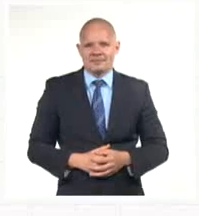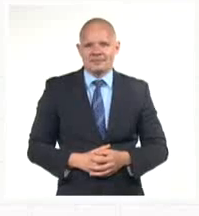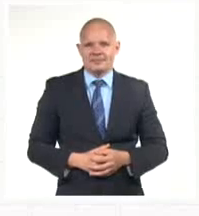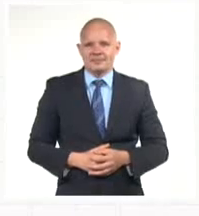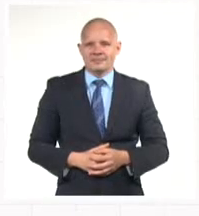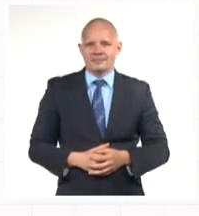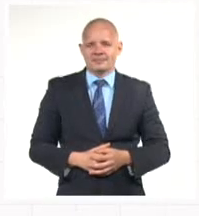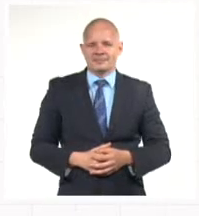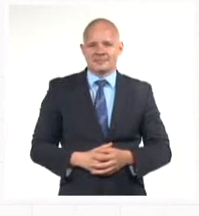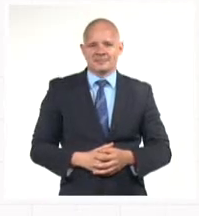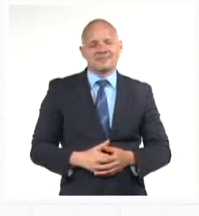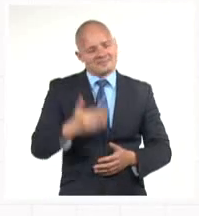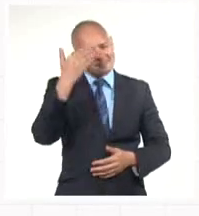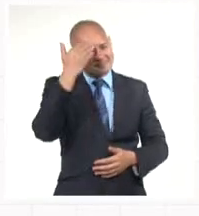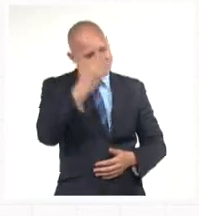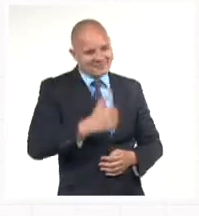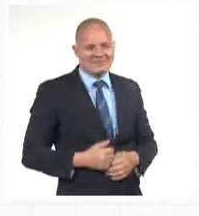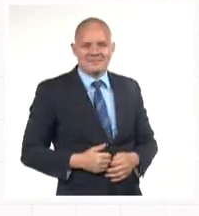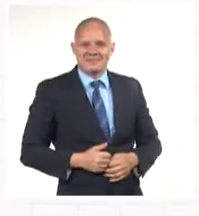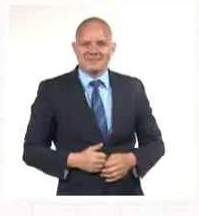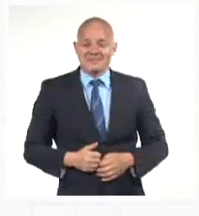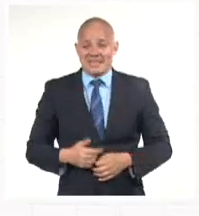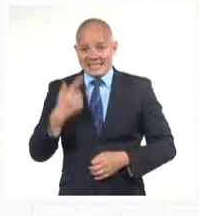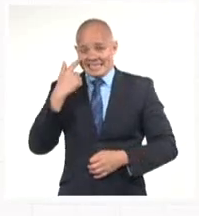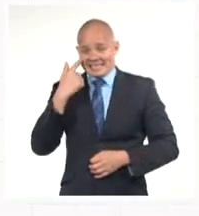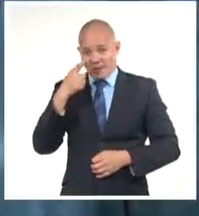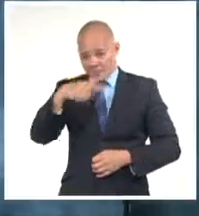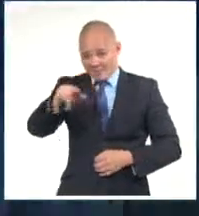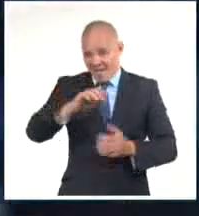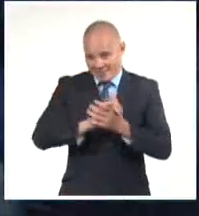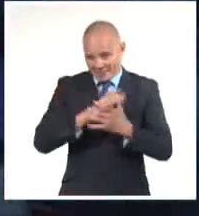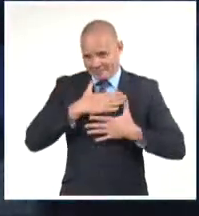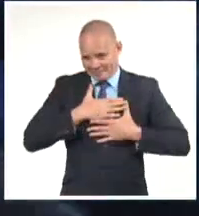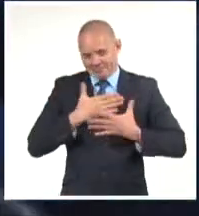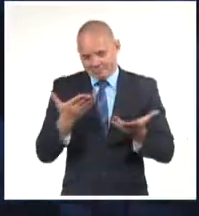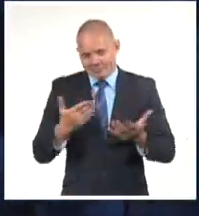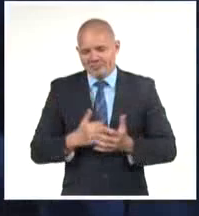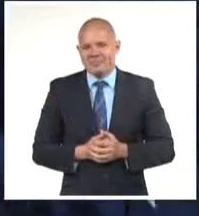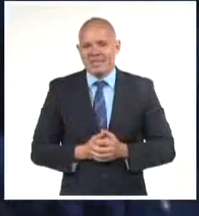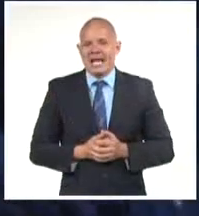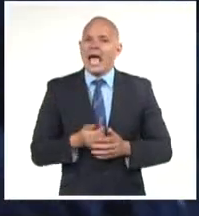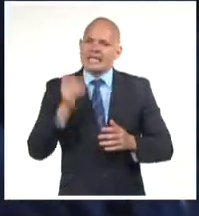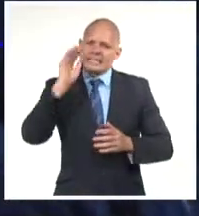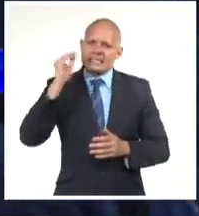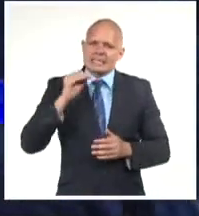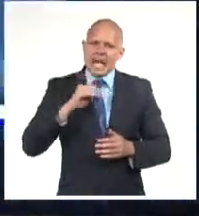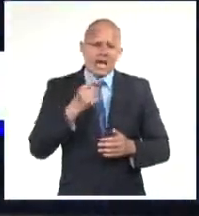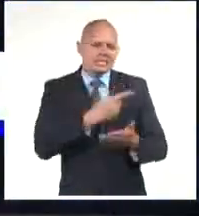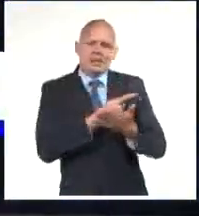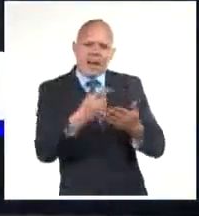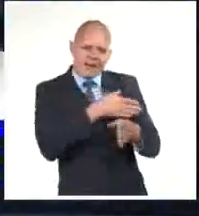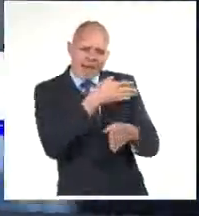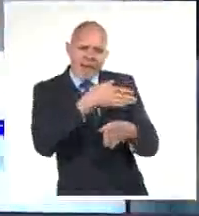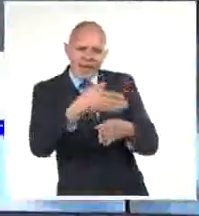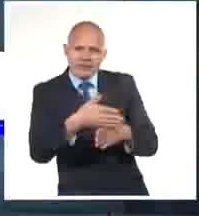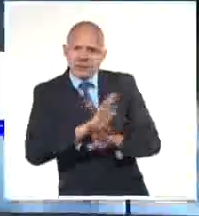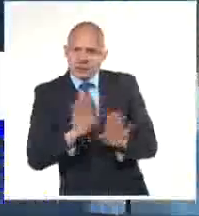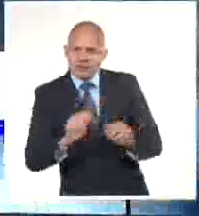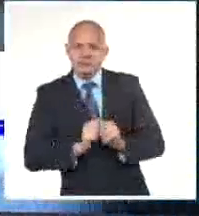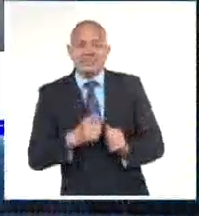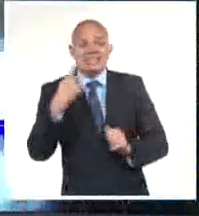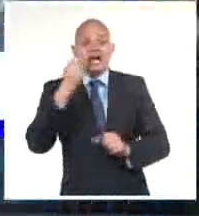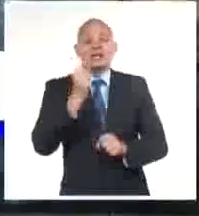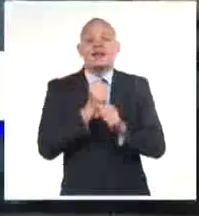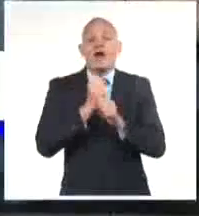Sí, gracias Thalía, Rey, amigos. Durante las últimas semanas, los trabajadores del sector eléctrico han hecho un esfuerzo casi